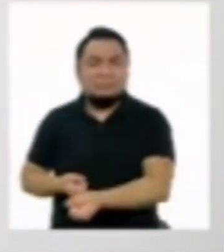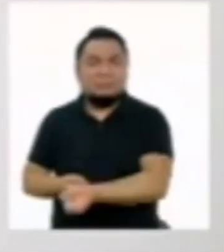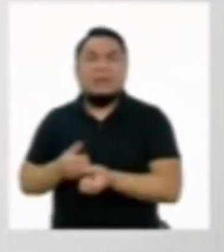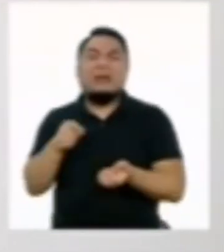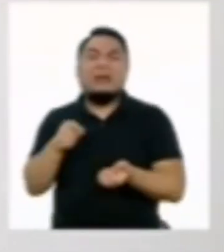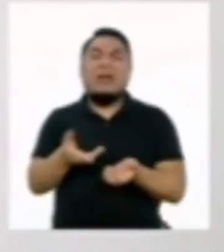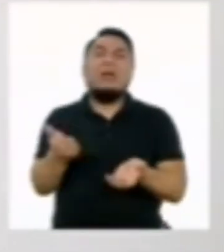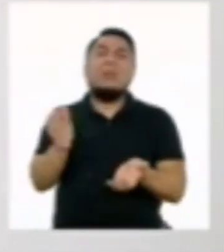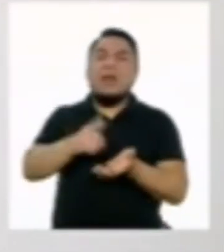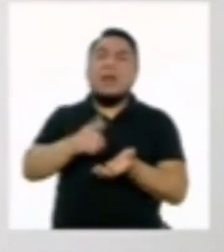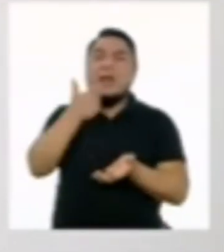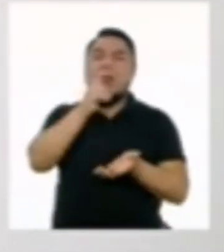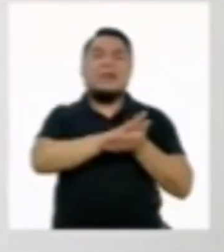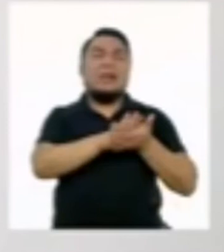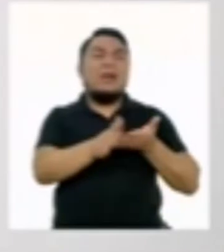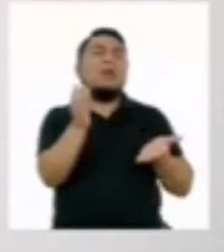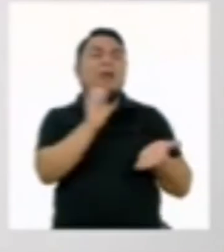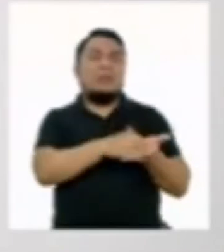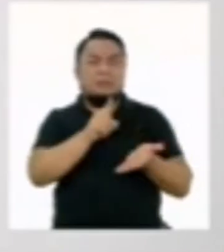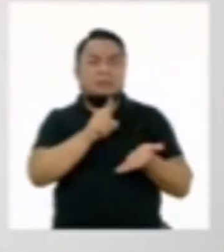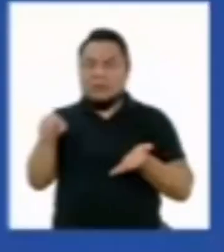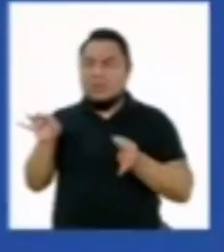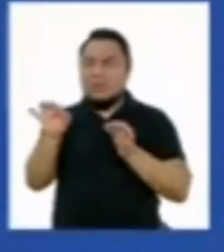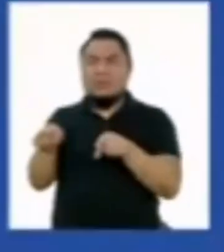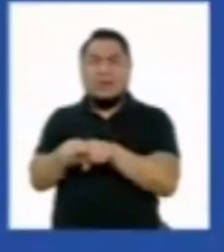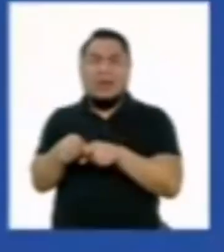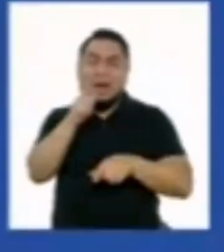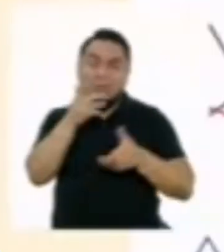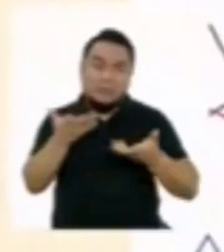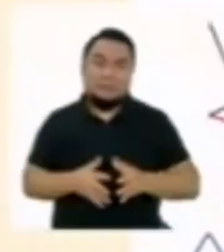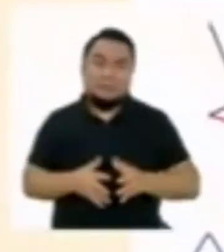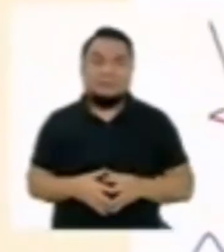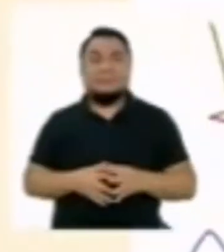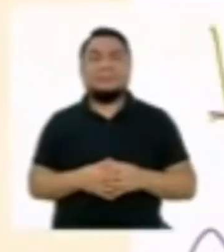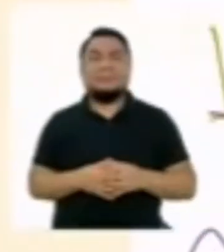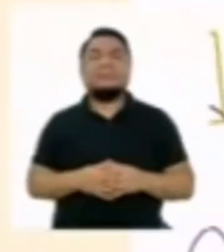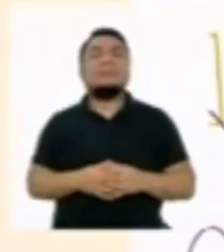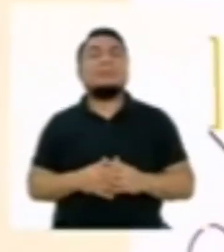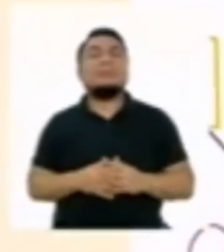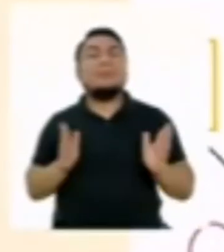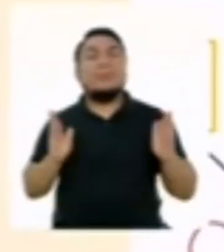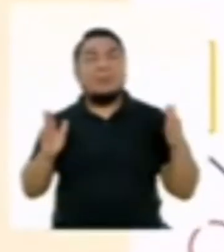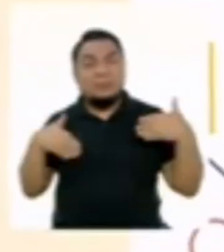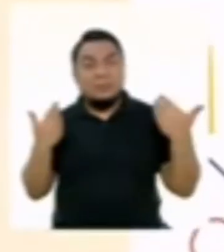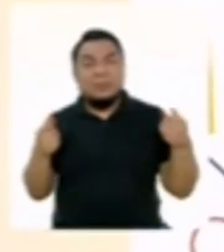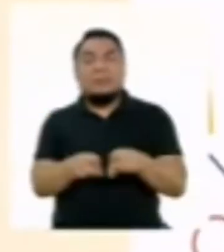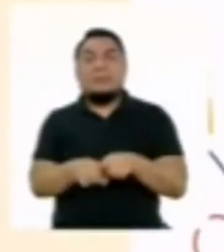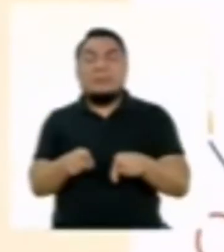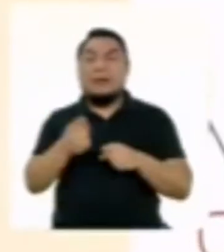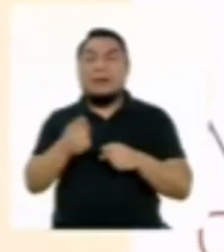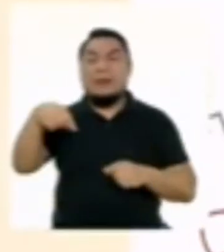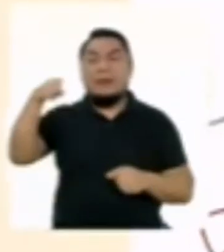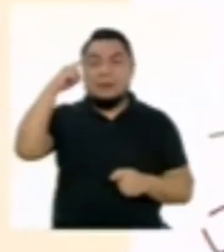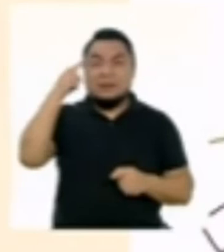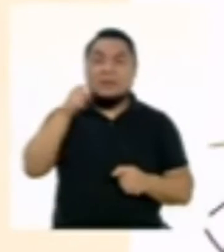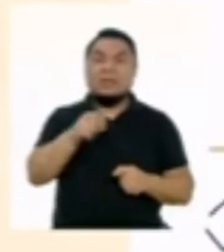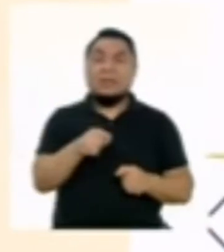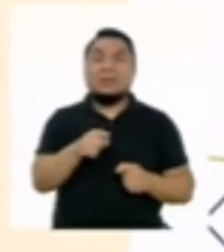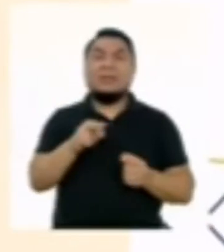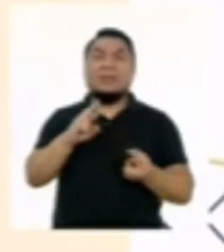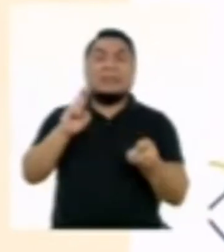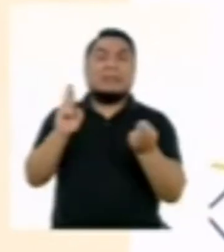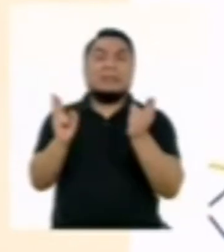utilizamos agua limpia para esa actividad. También podemos reciclar, ¿no, profesora?